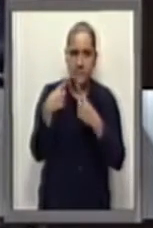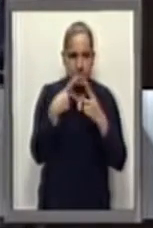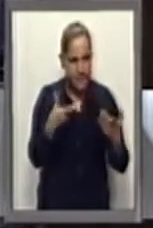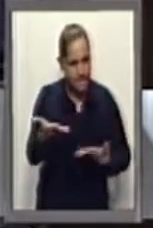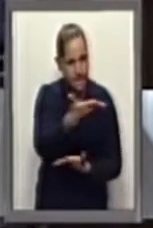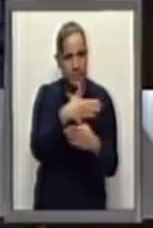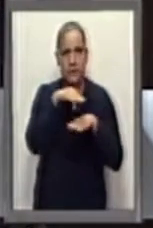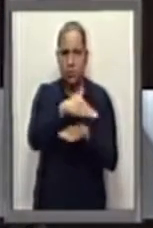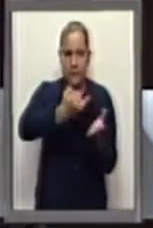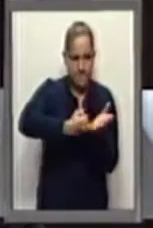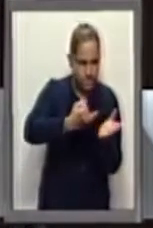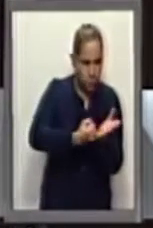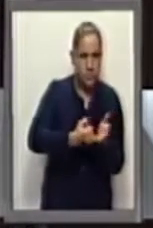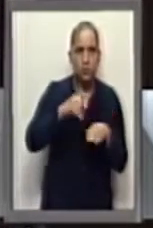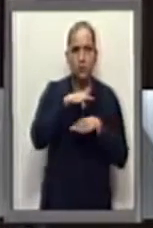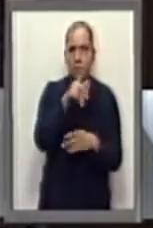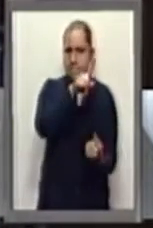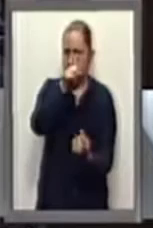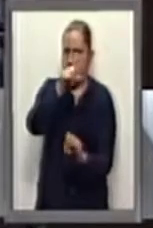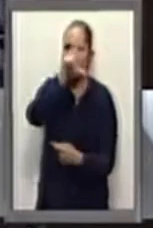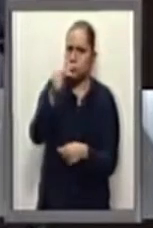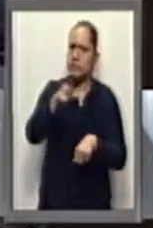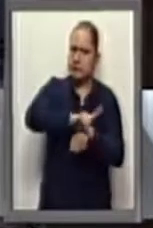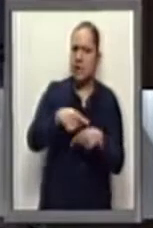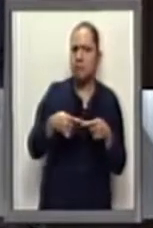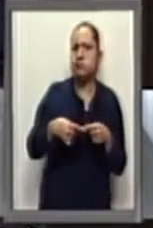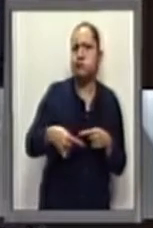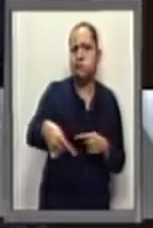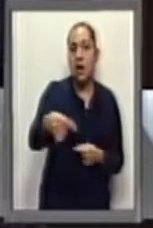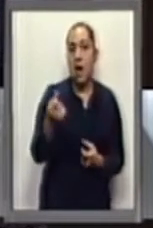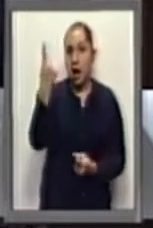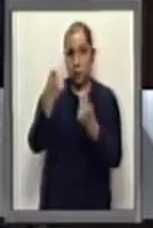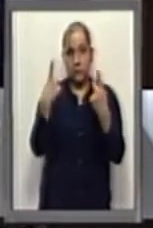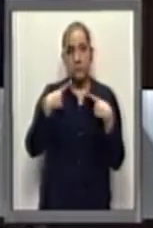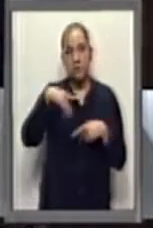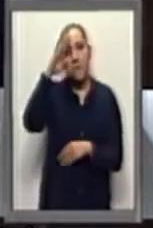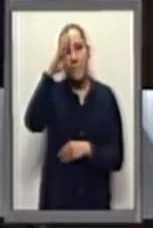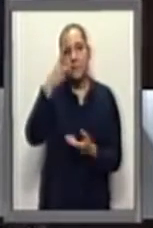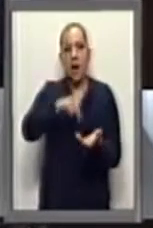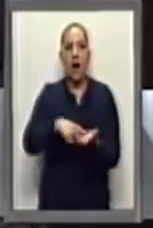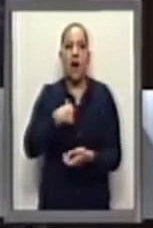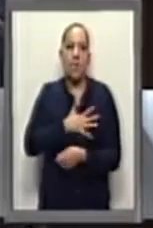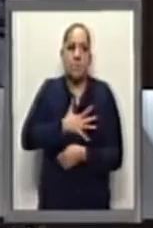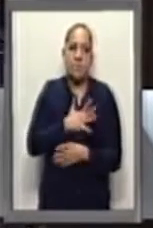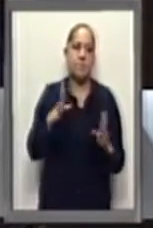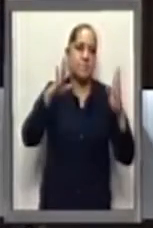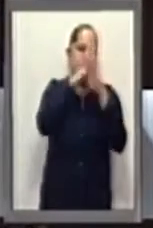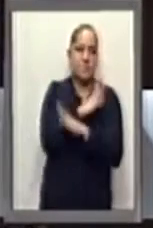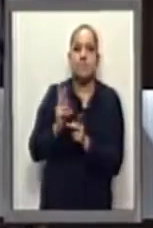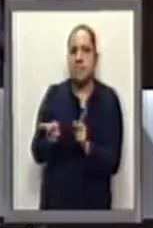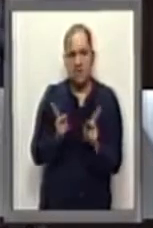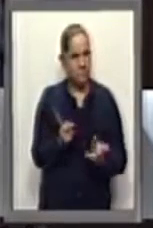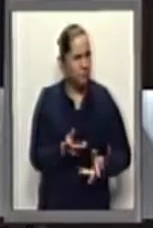y la Ley de Ingresos será en los días próximos y hacen mal quienes piensan que será un día de campo. Insistimos y